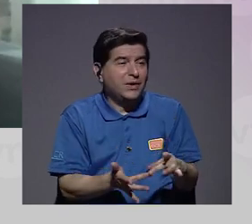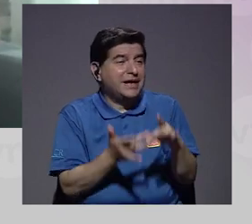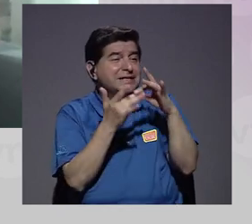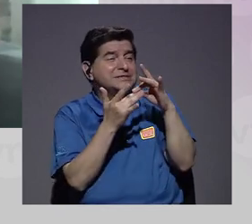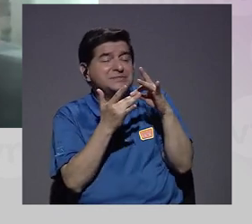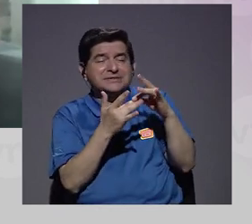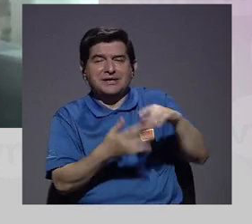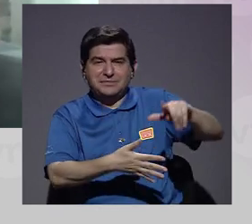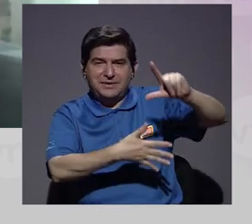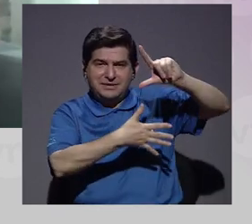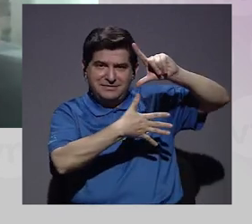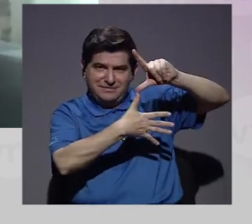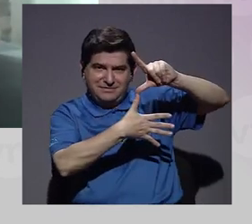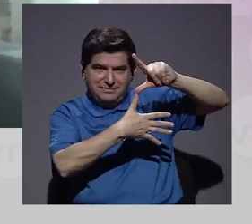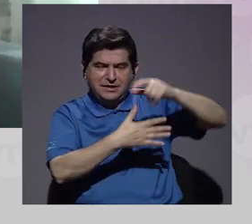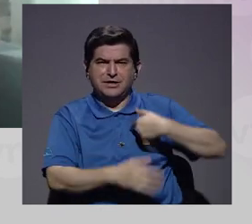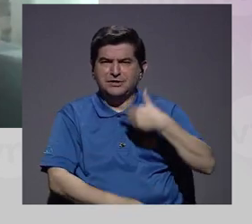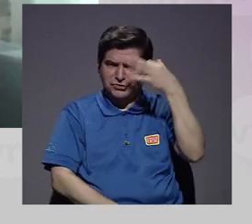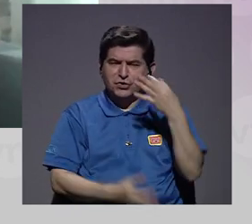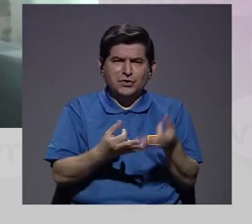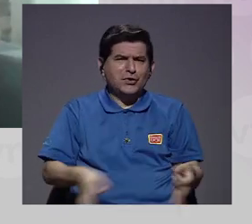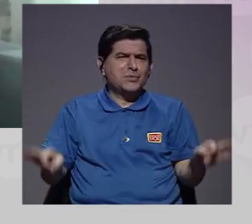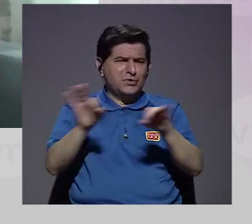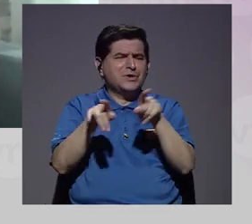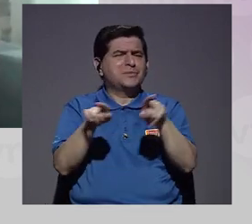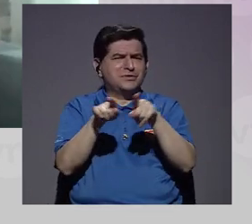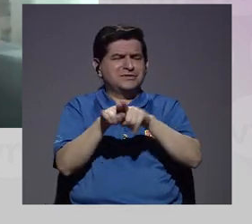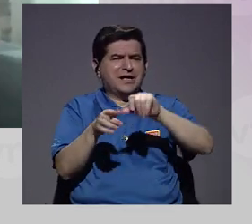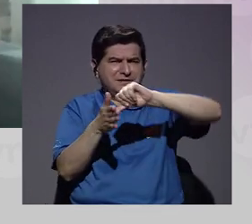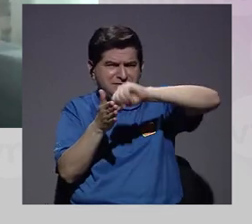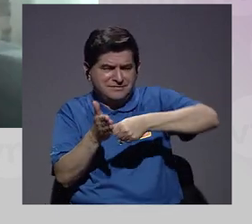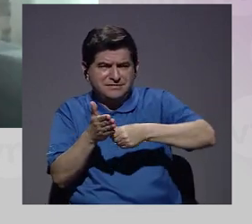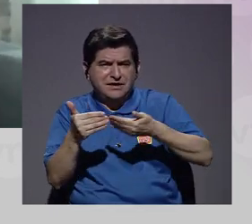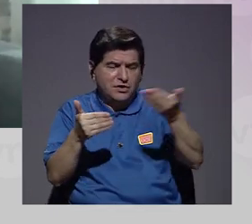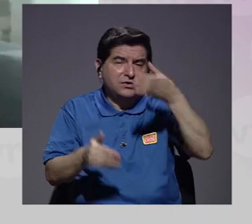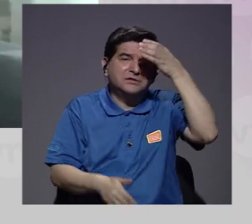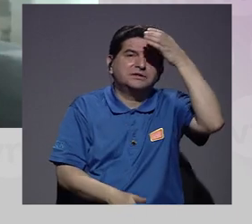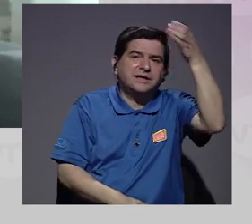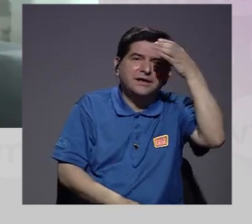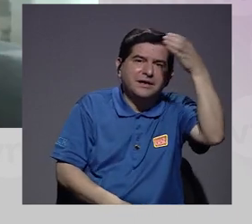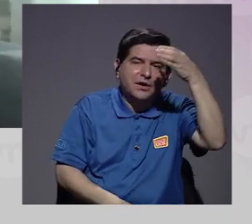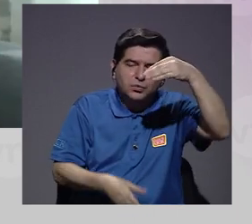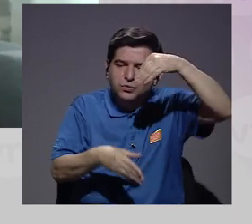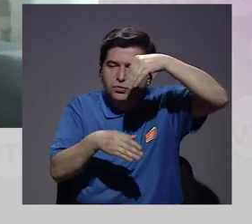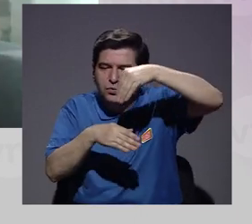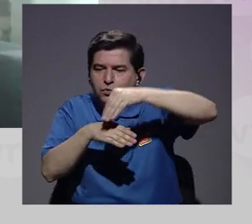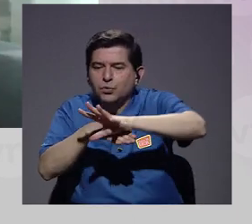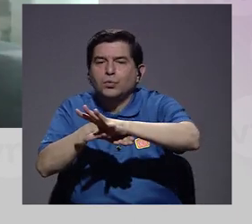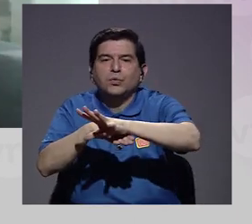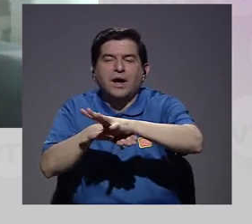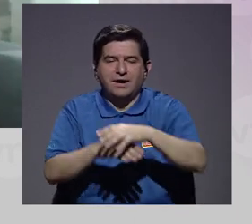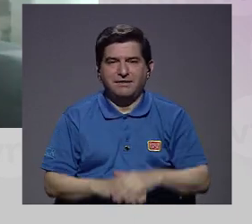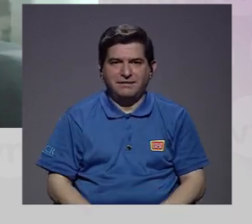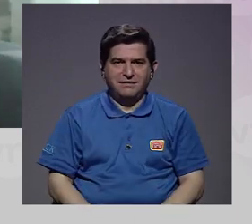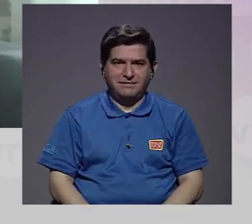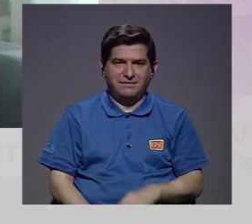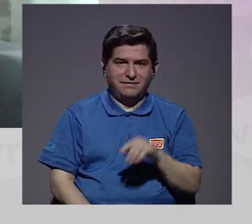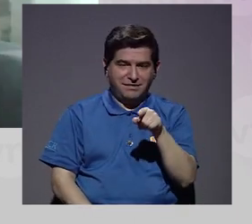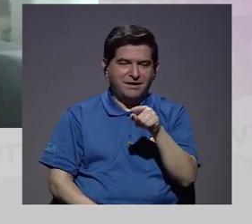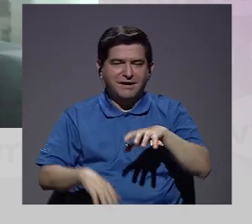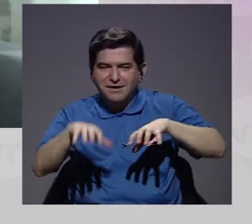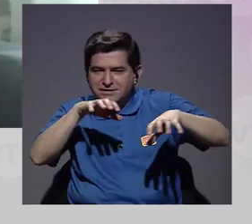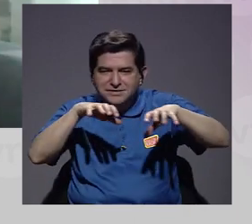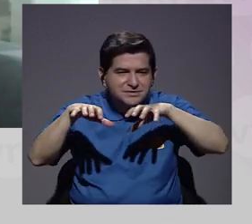especialmente en América Latina, porque aquí me parece que es importante también retomar los elementos culturales que están